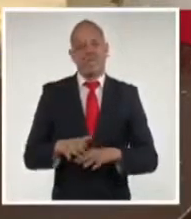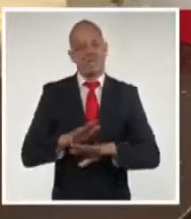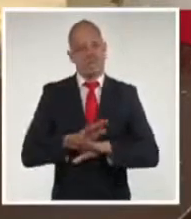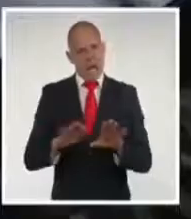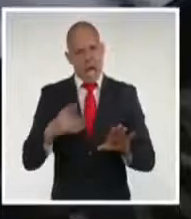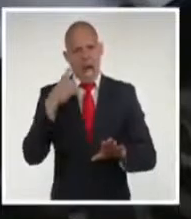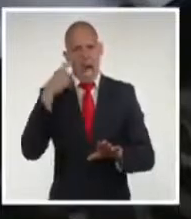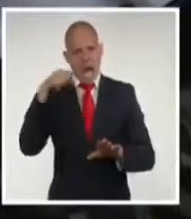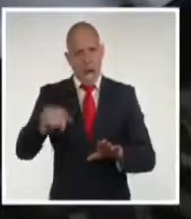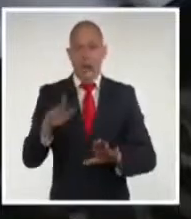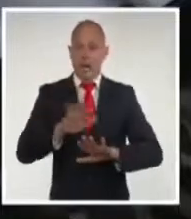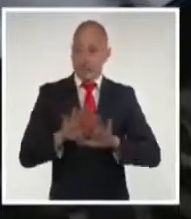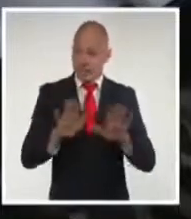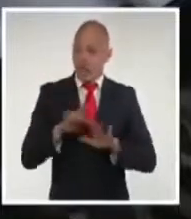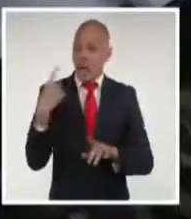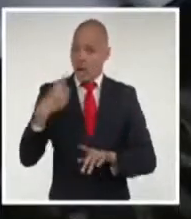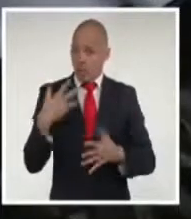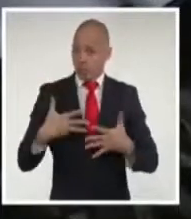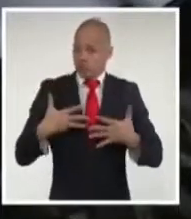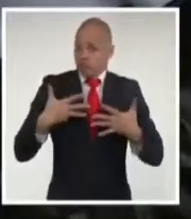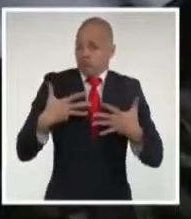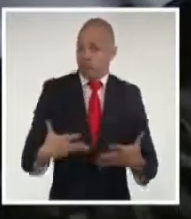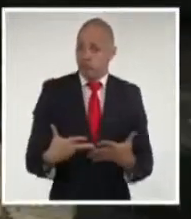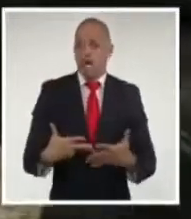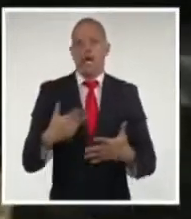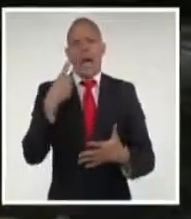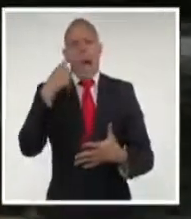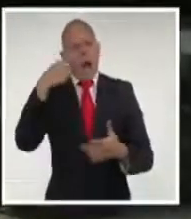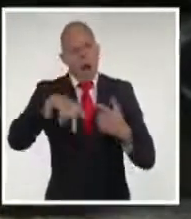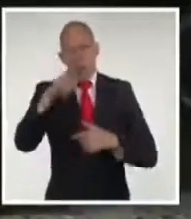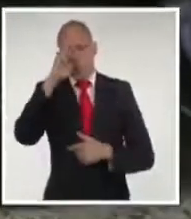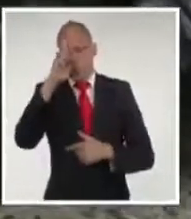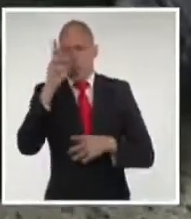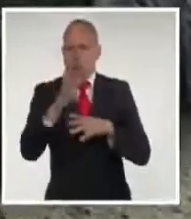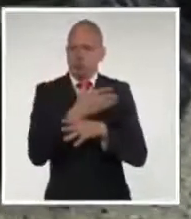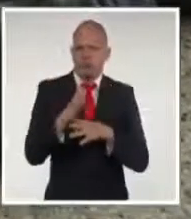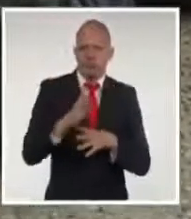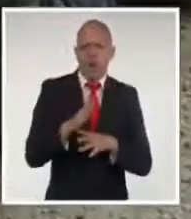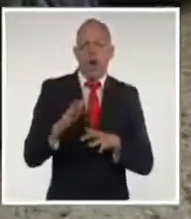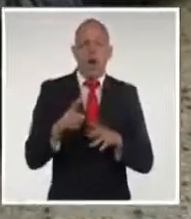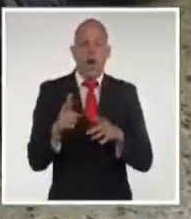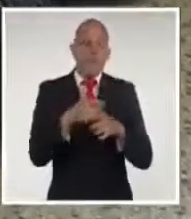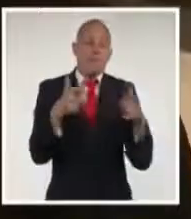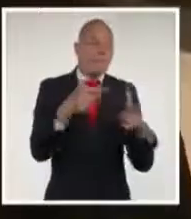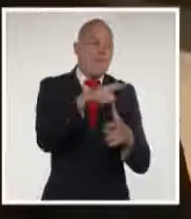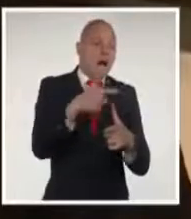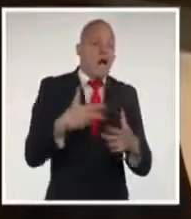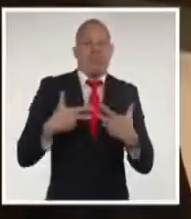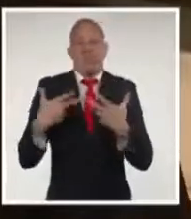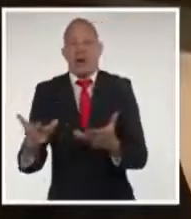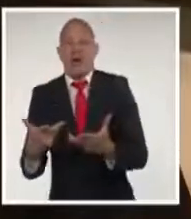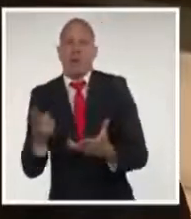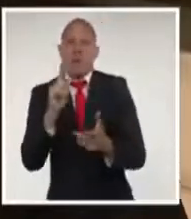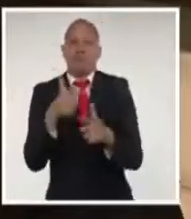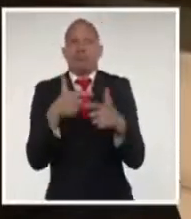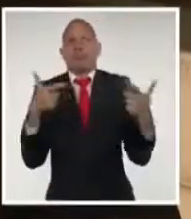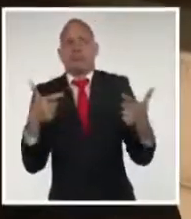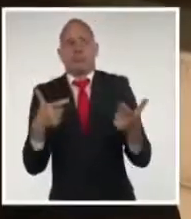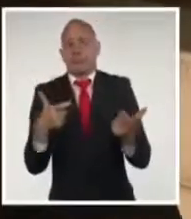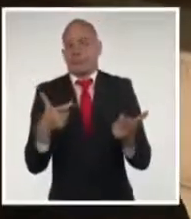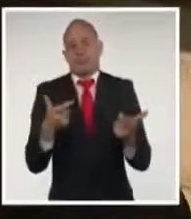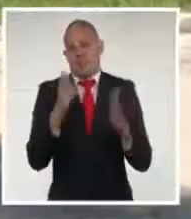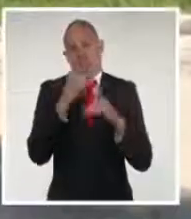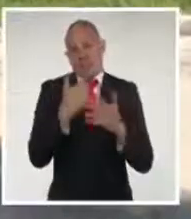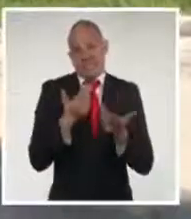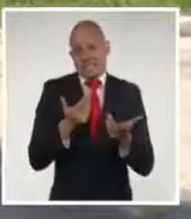a movilizar a un grupo de fuerzas de salud pública. La mayoría de las personas donaron lo que tenían, es decir, pocas cosas, pero como fueron tantos,